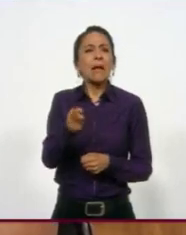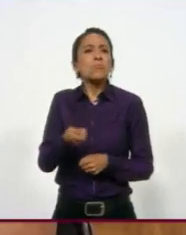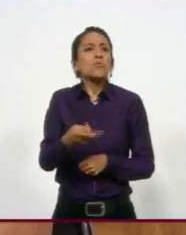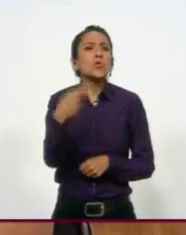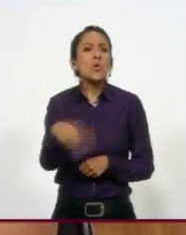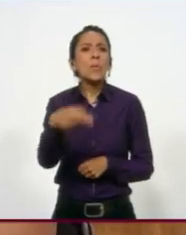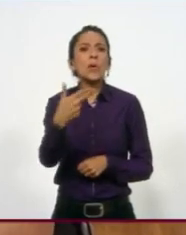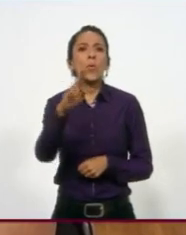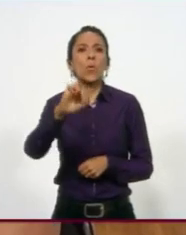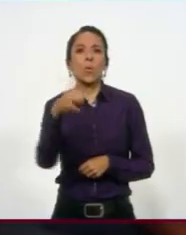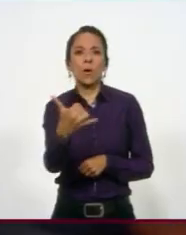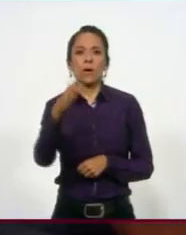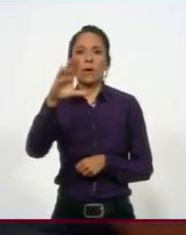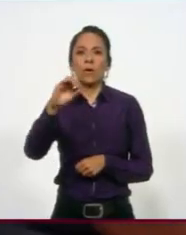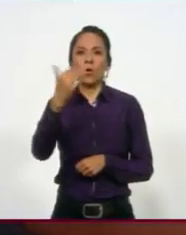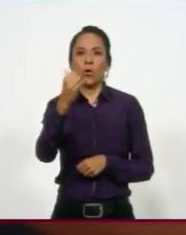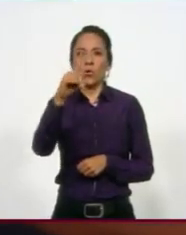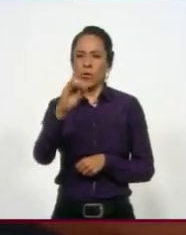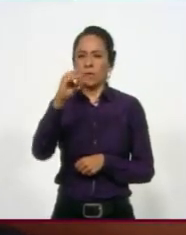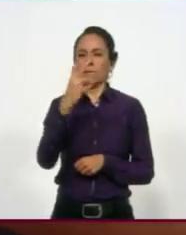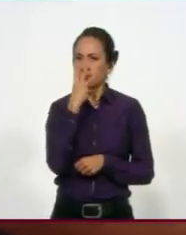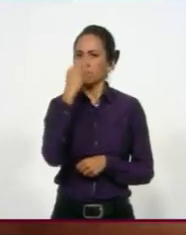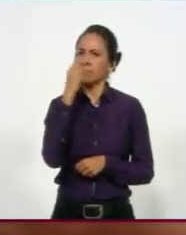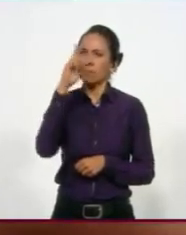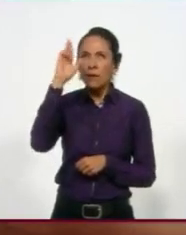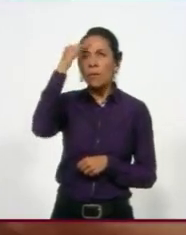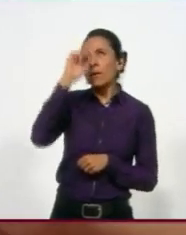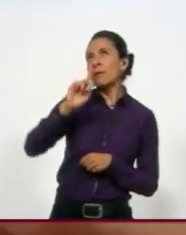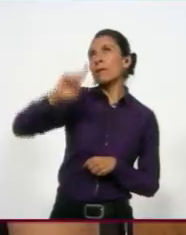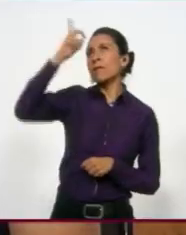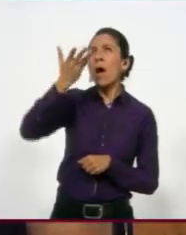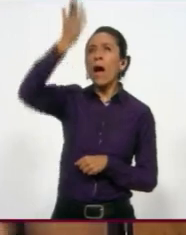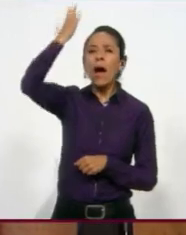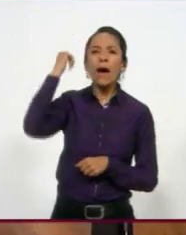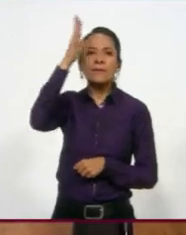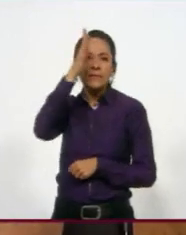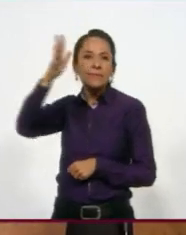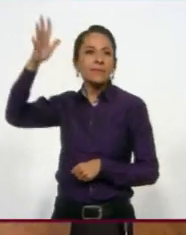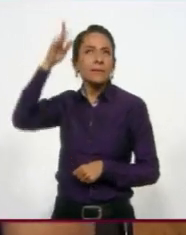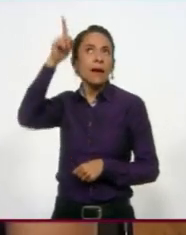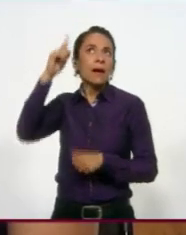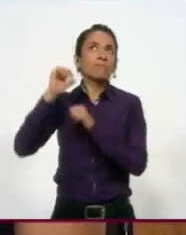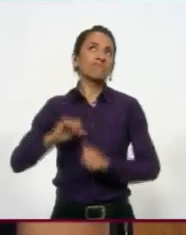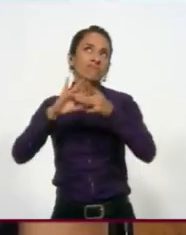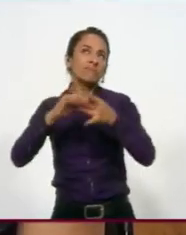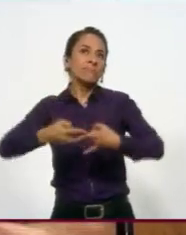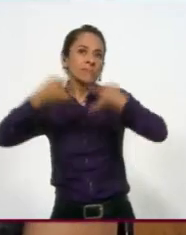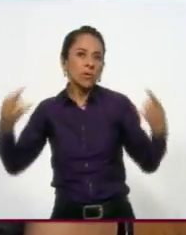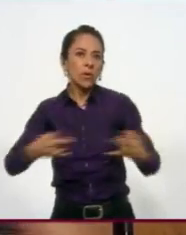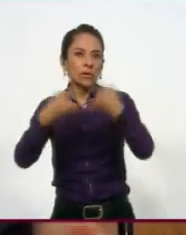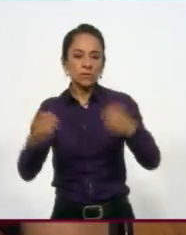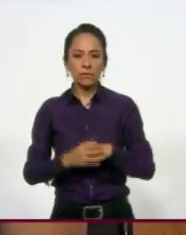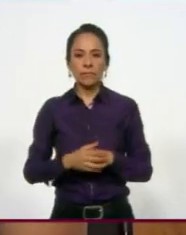Coyote, en referencia a una deidad prehispánica que narraba historias. Decidí quitarle un Güe, porque el